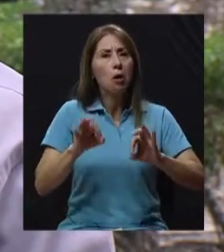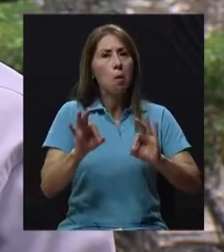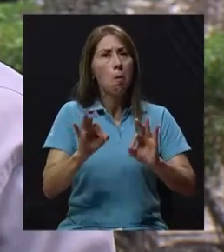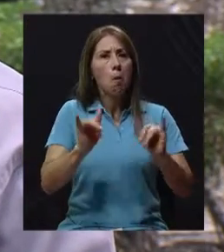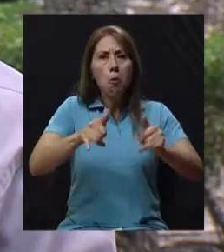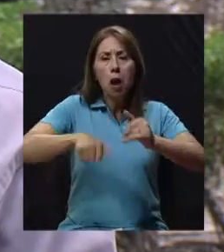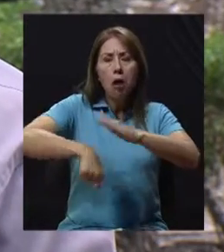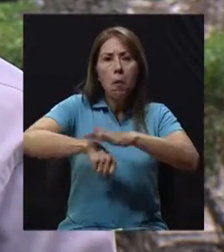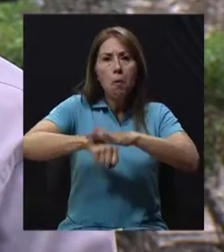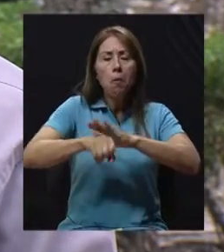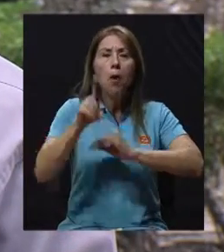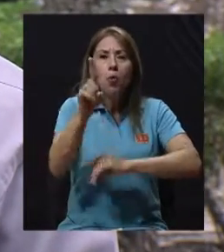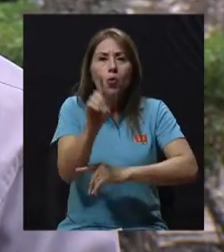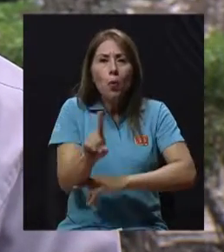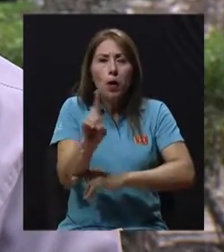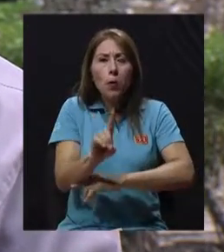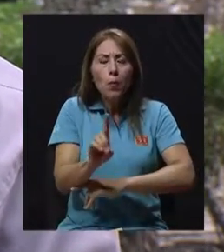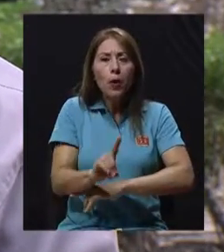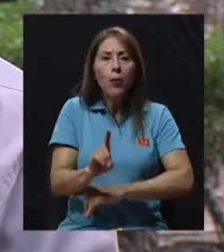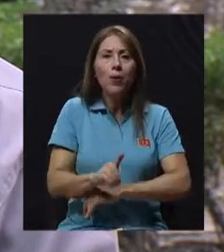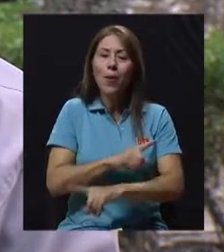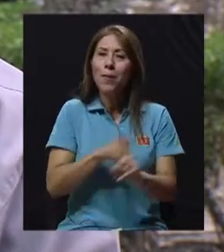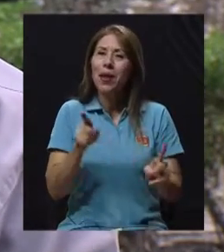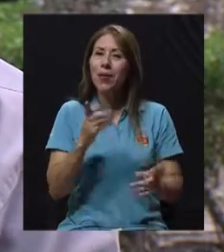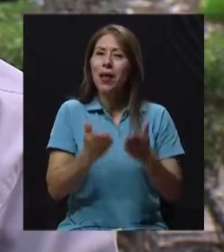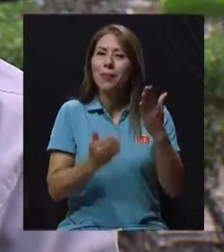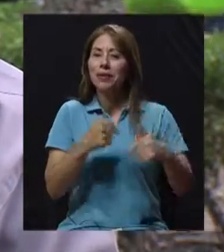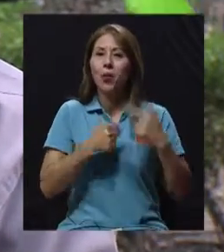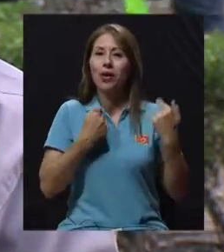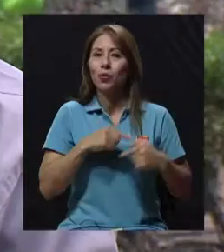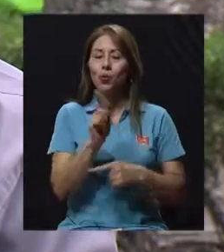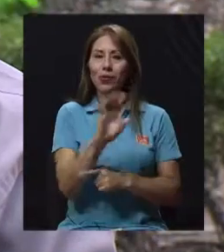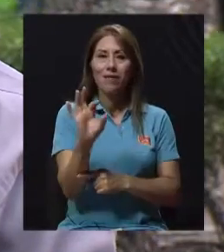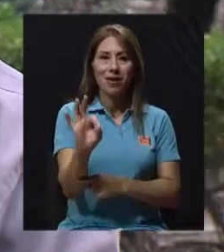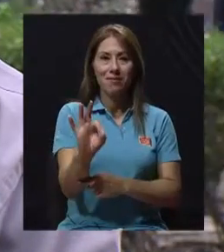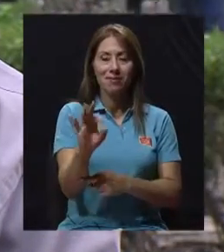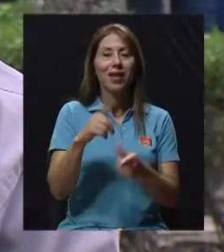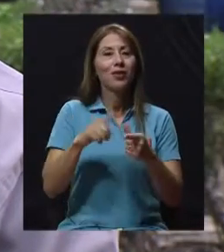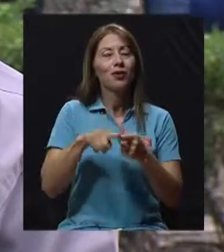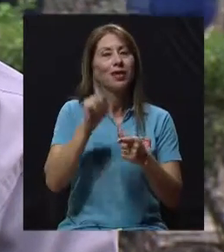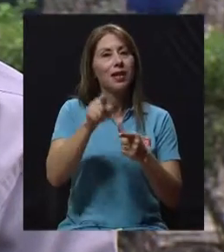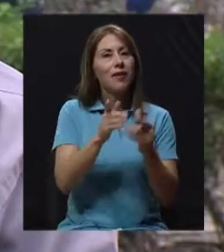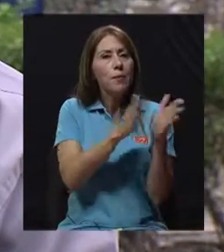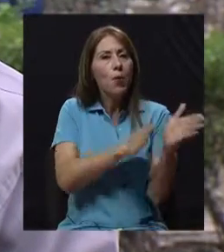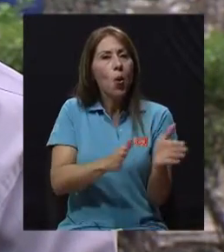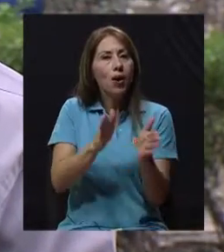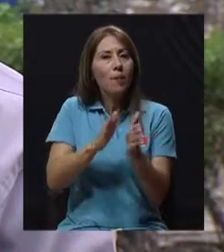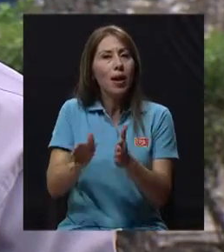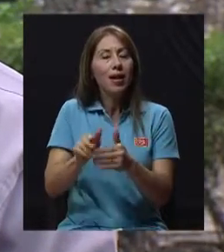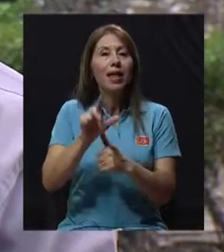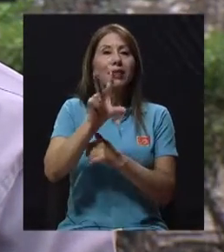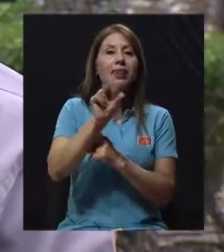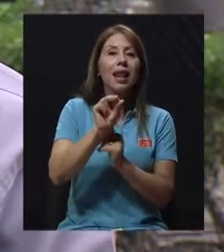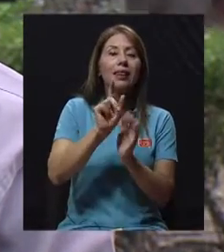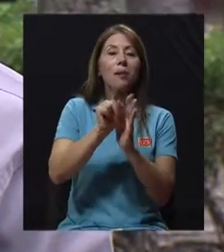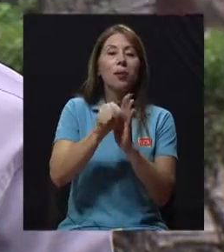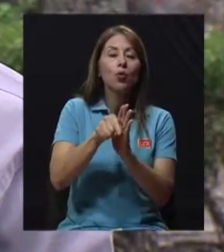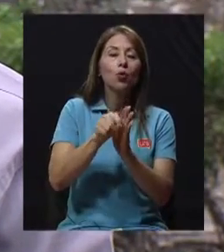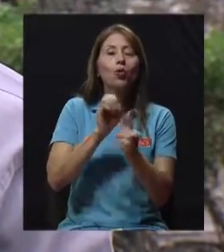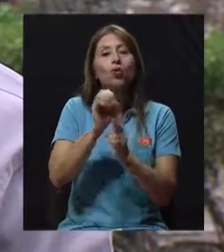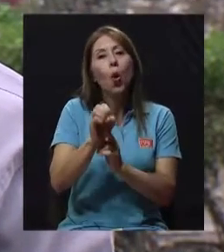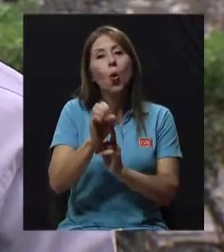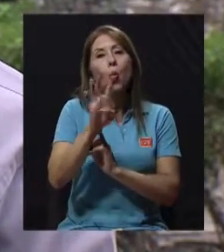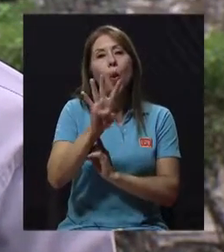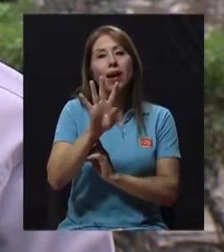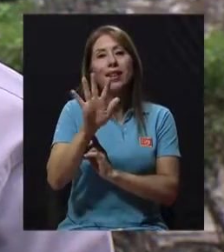decir que su corazón esté bien. Entonces sí se recomienda que sea un ejercicio programado, 30 minutos, 45 minutos, 5 veces